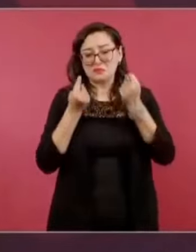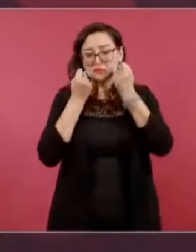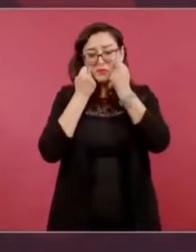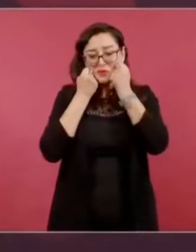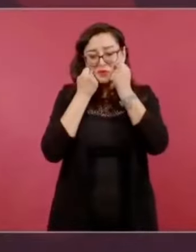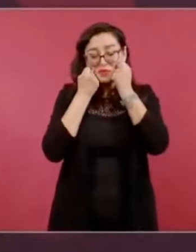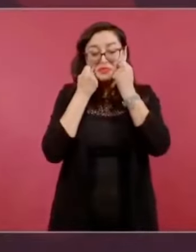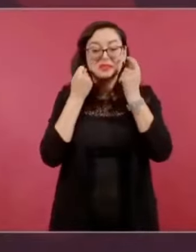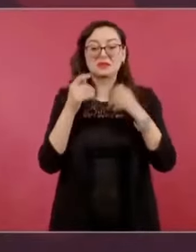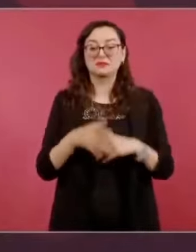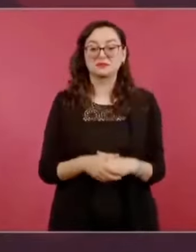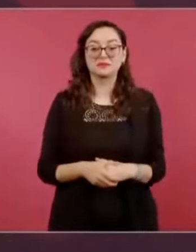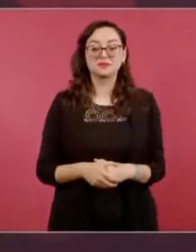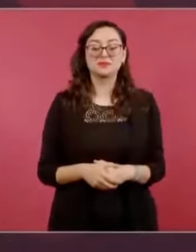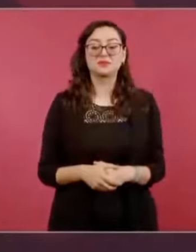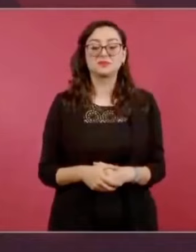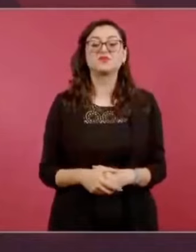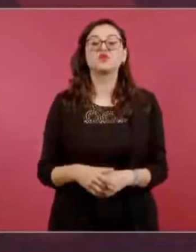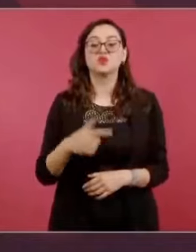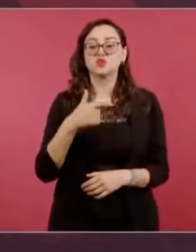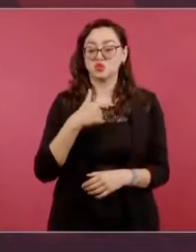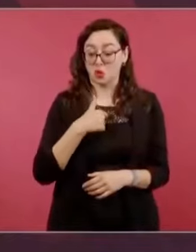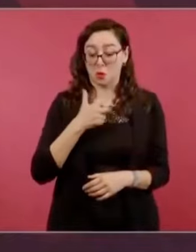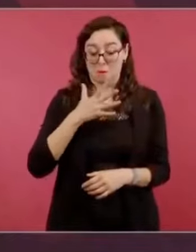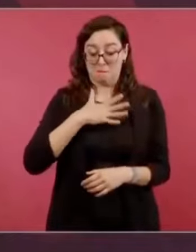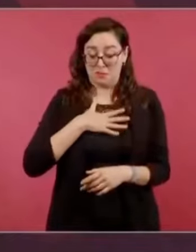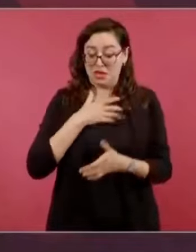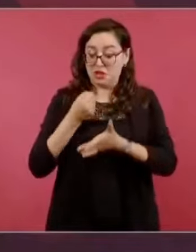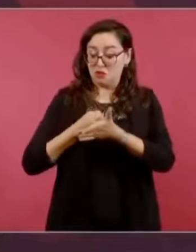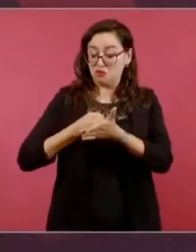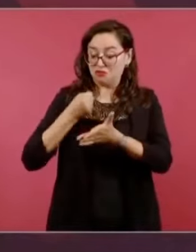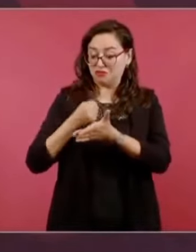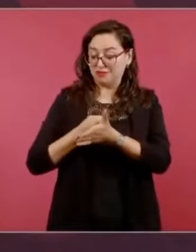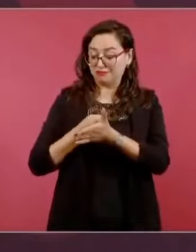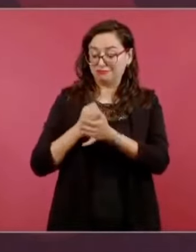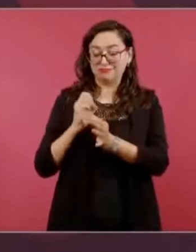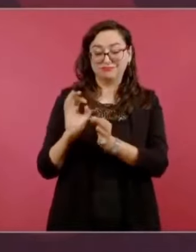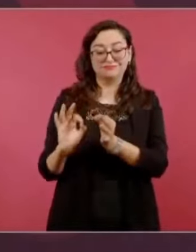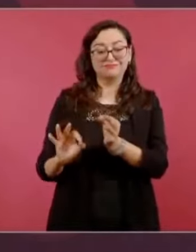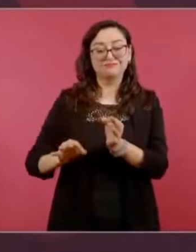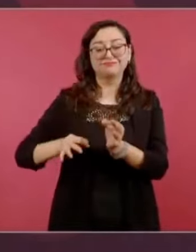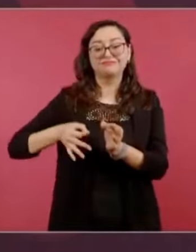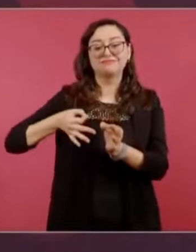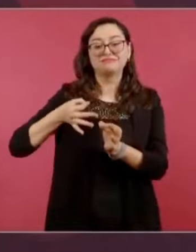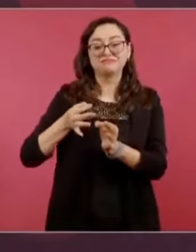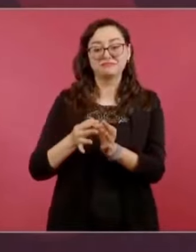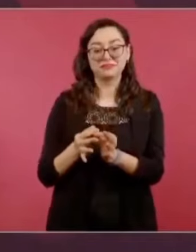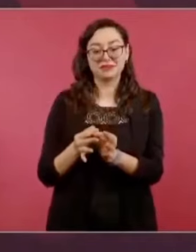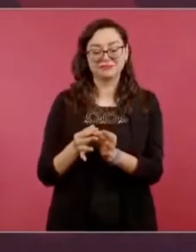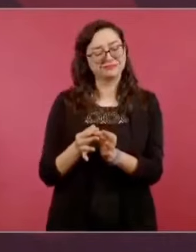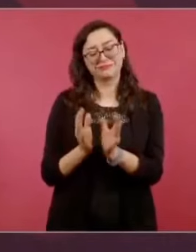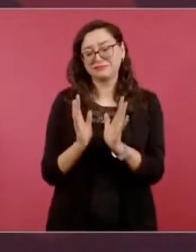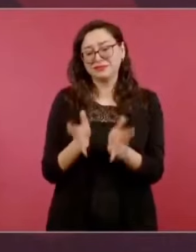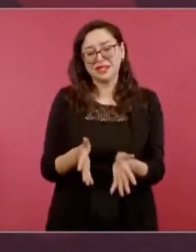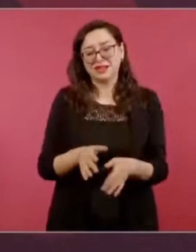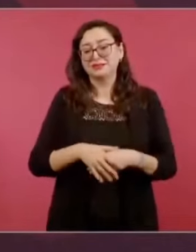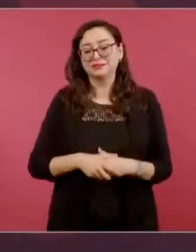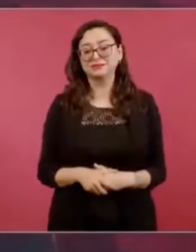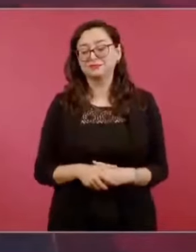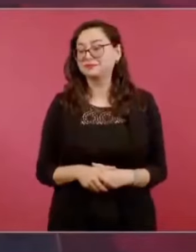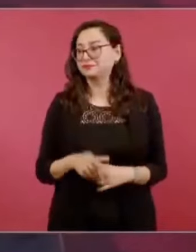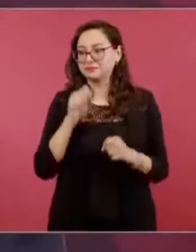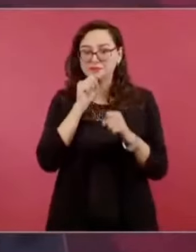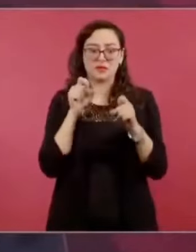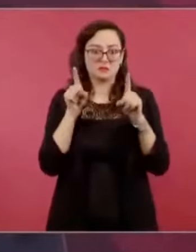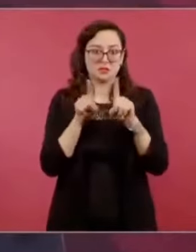contribuí junto con muchos millones de mexicanos, mujeres y hombres,